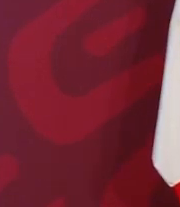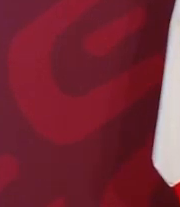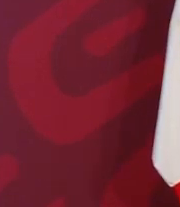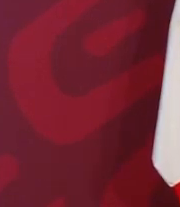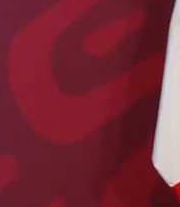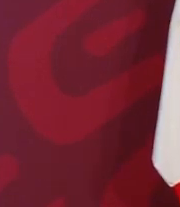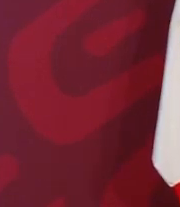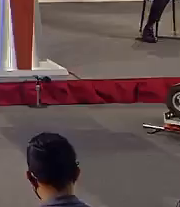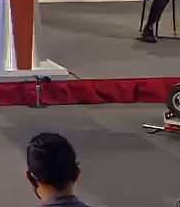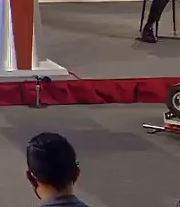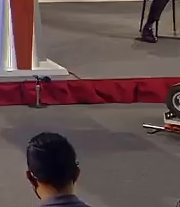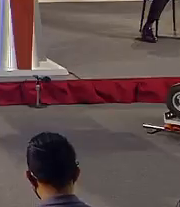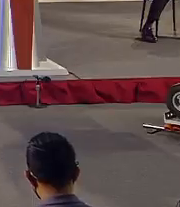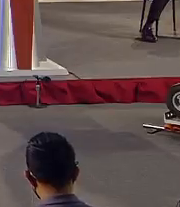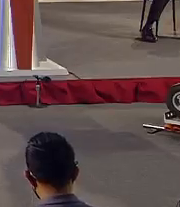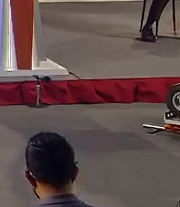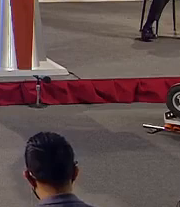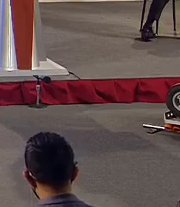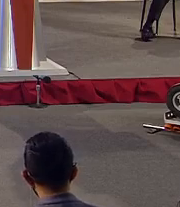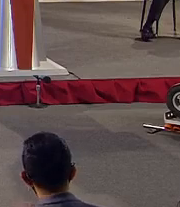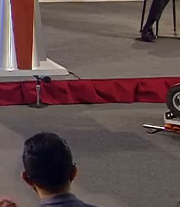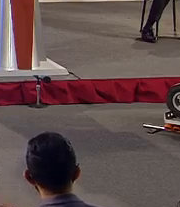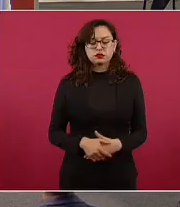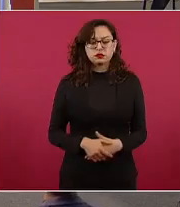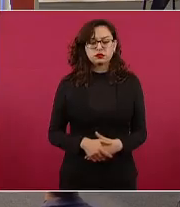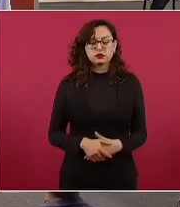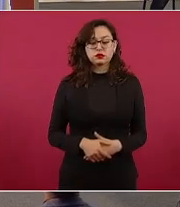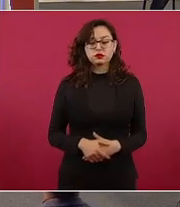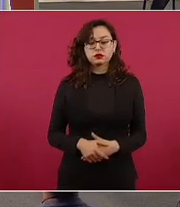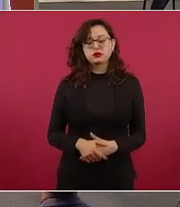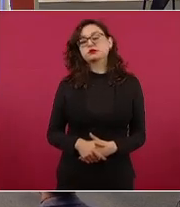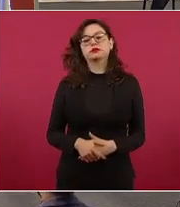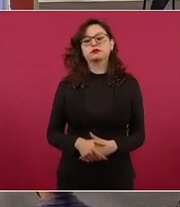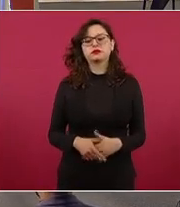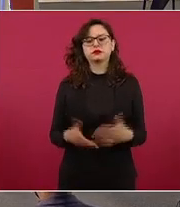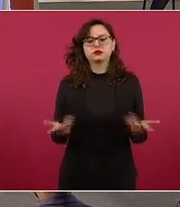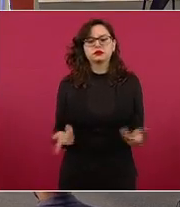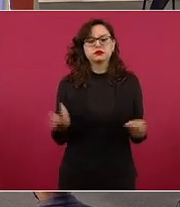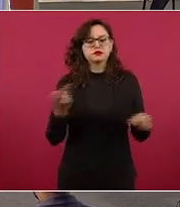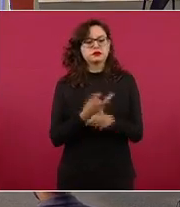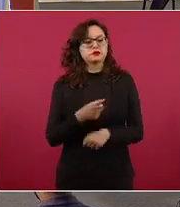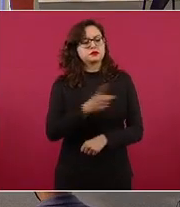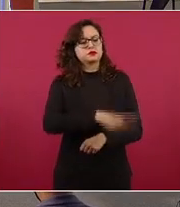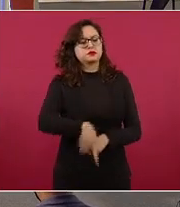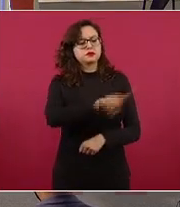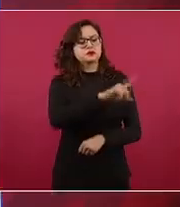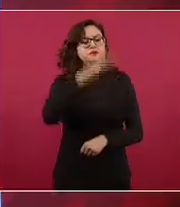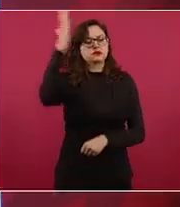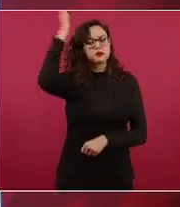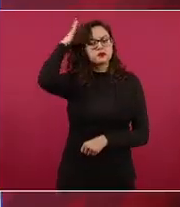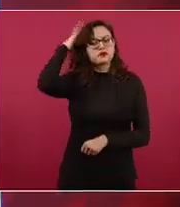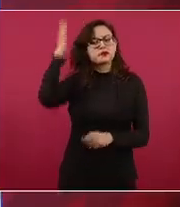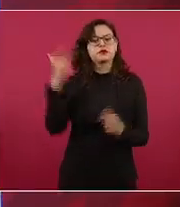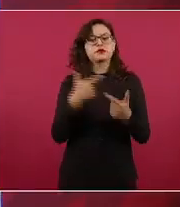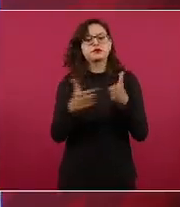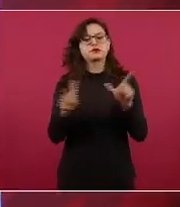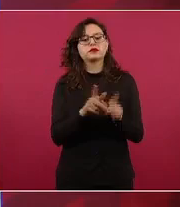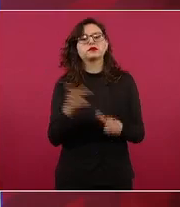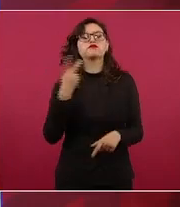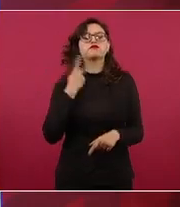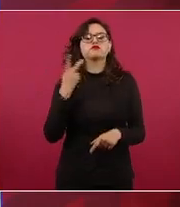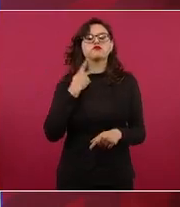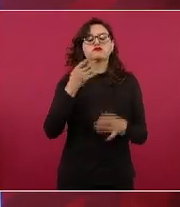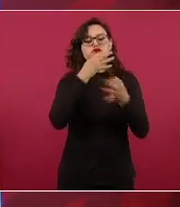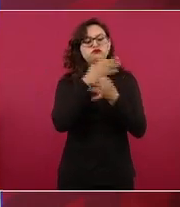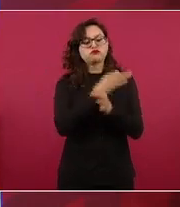dicen moratoria constitucional y algún diputado o senador de estos partidos dicen no, no, no,